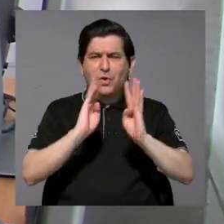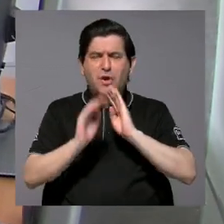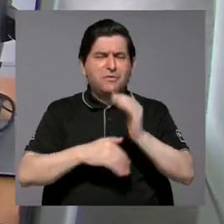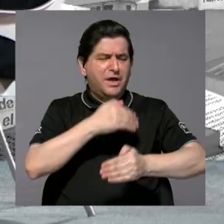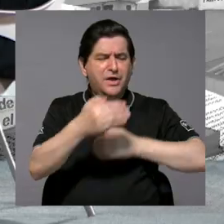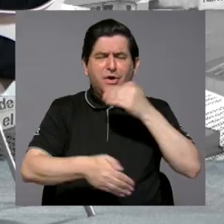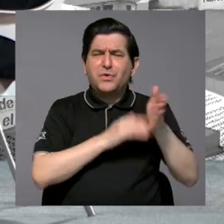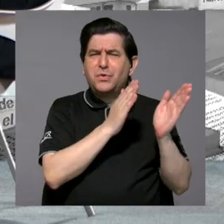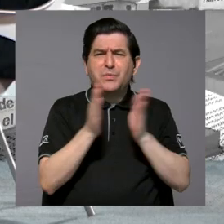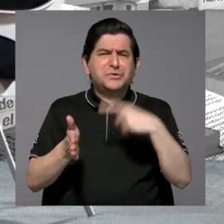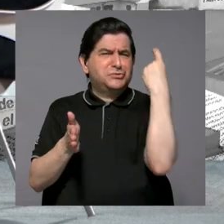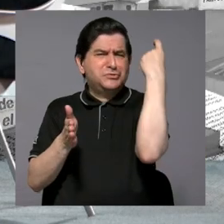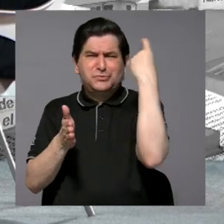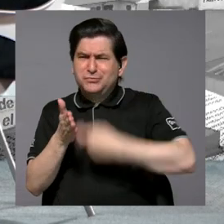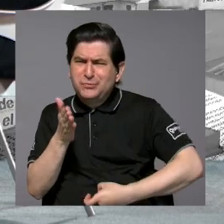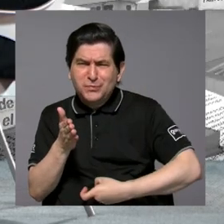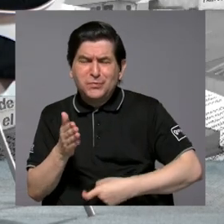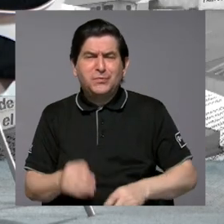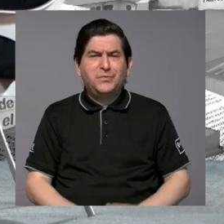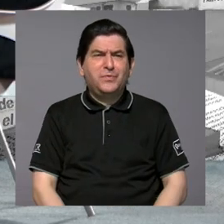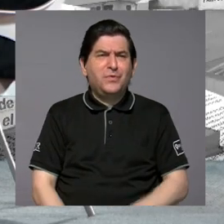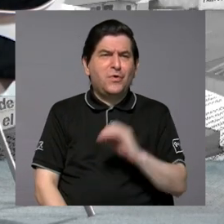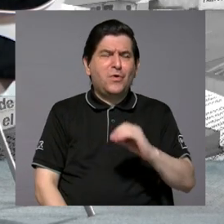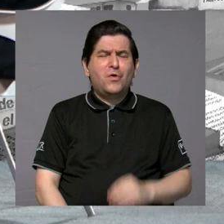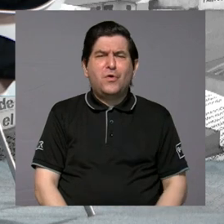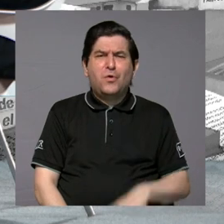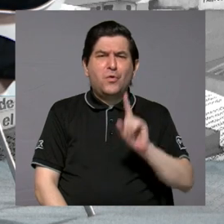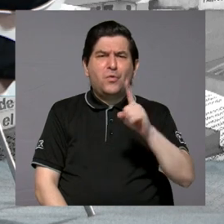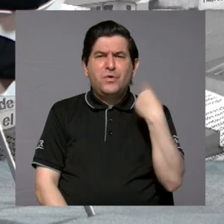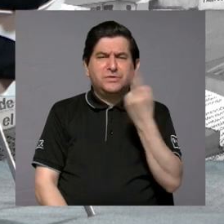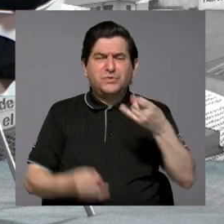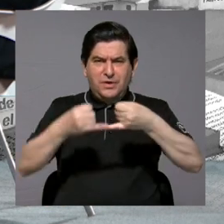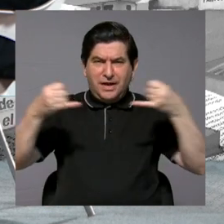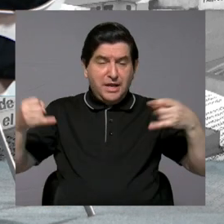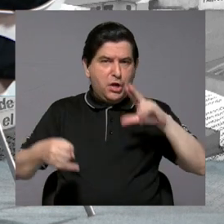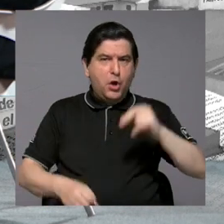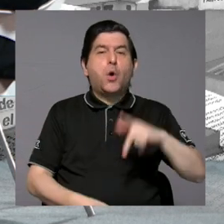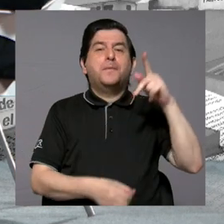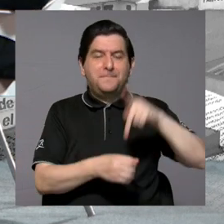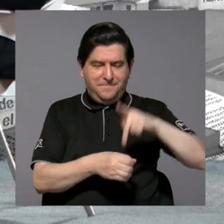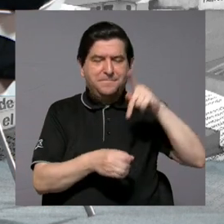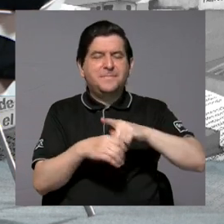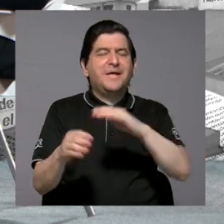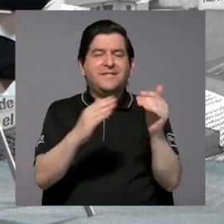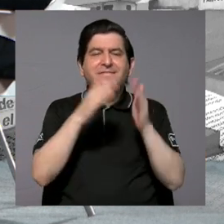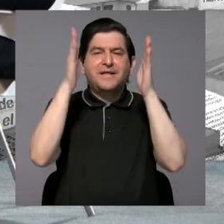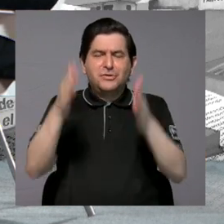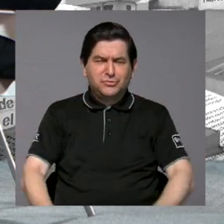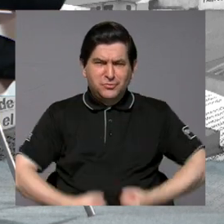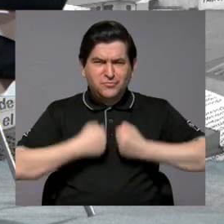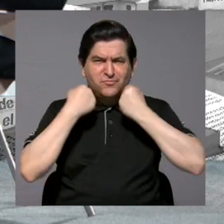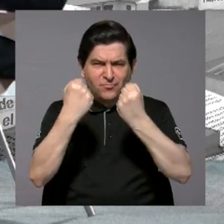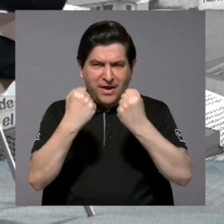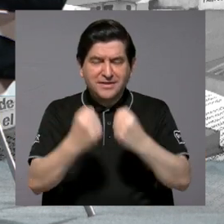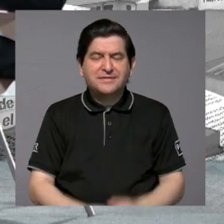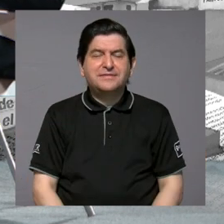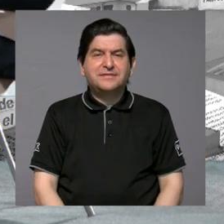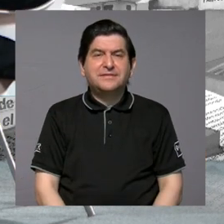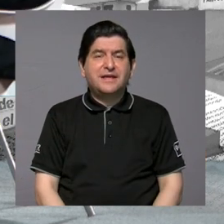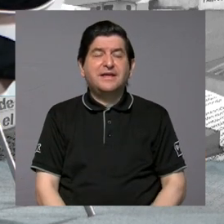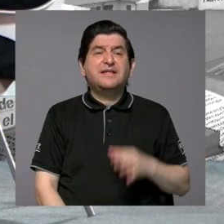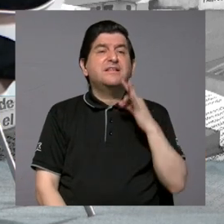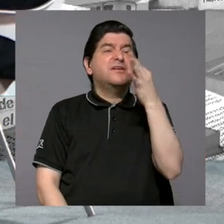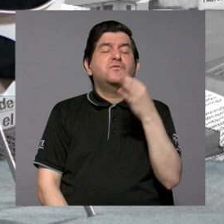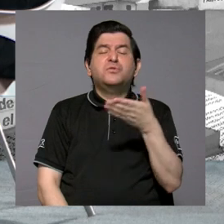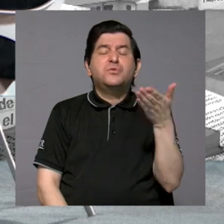proceso de planificación rígido, lineal, sino que tiene que haber una participación ciudadana intensa de hacia dónde queremos hacerlo.